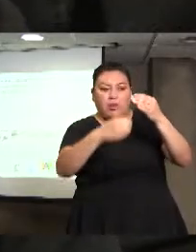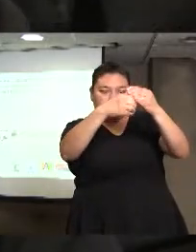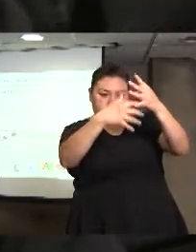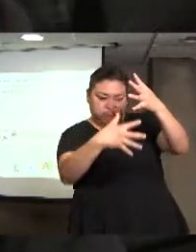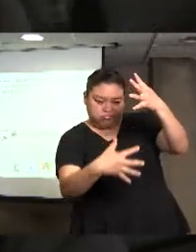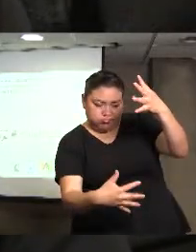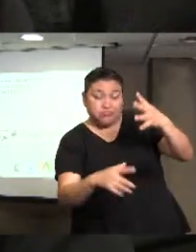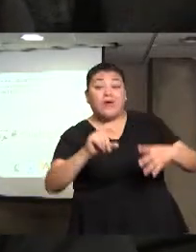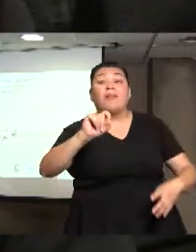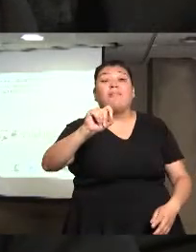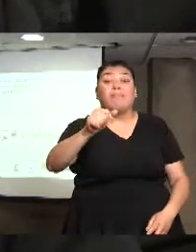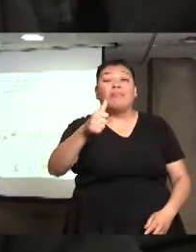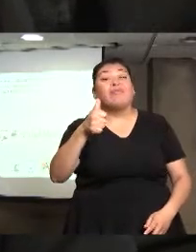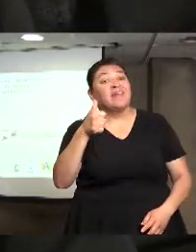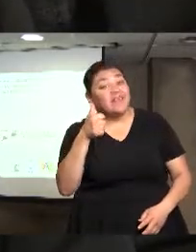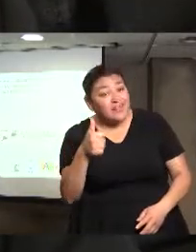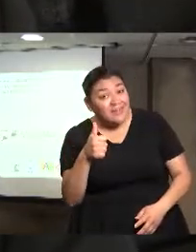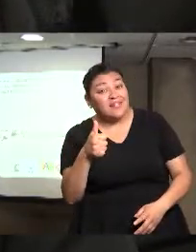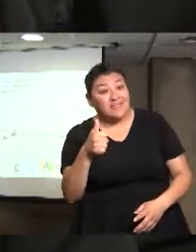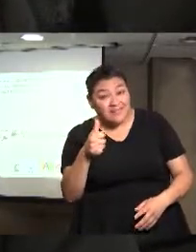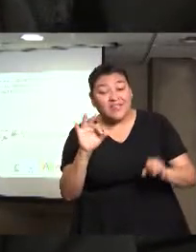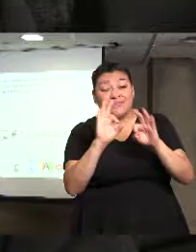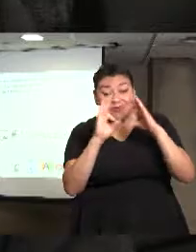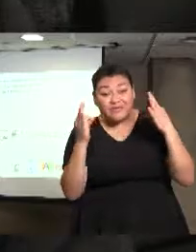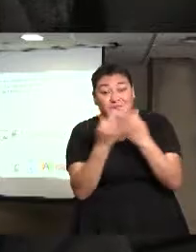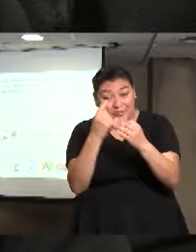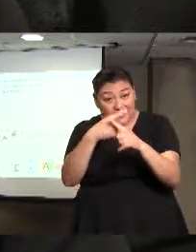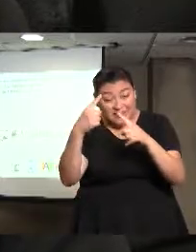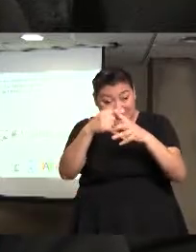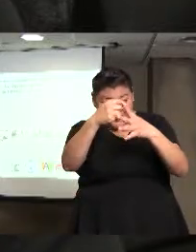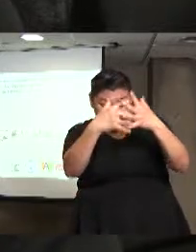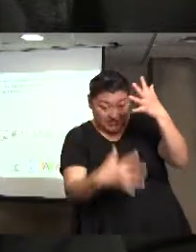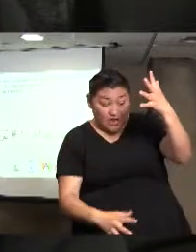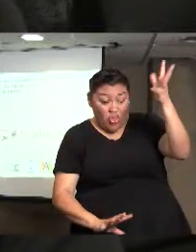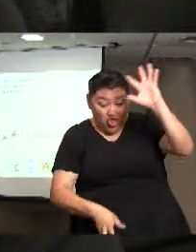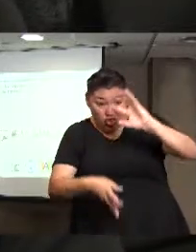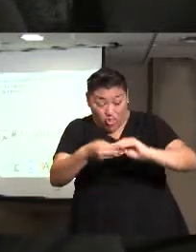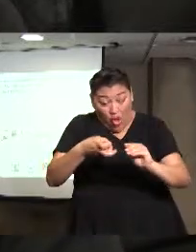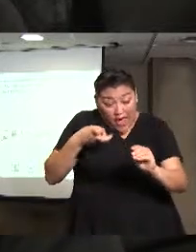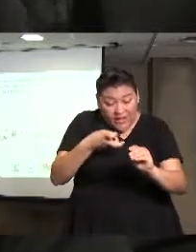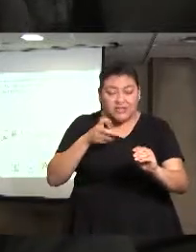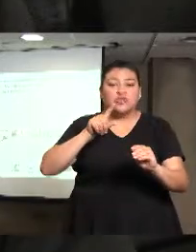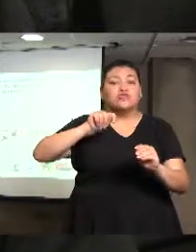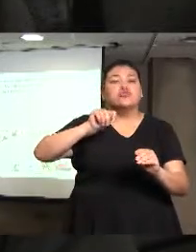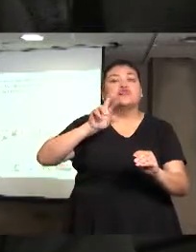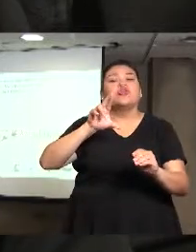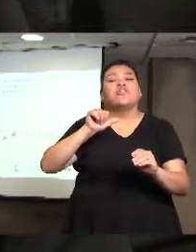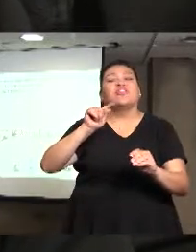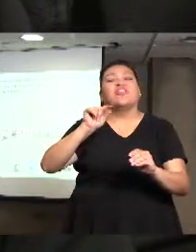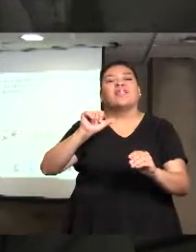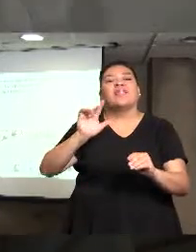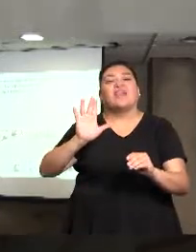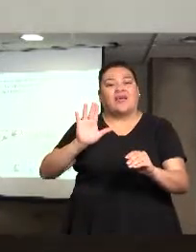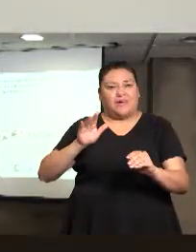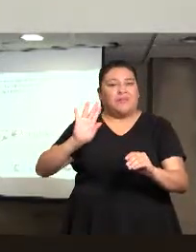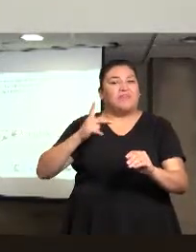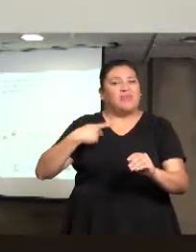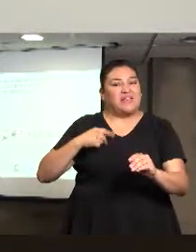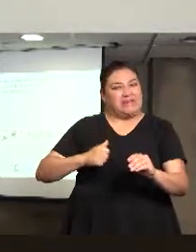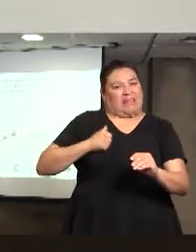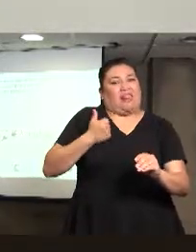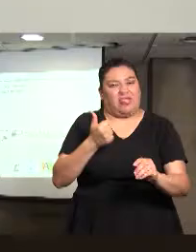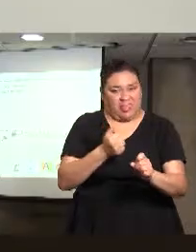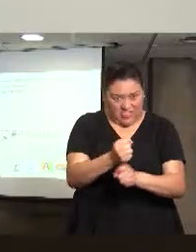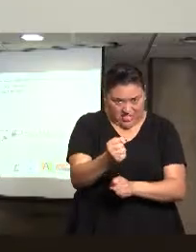tipos penales, entonces es complejo, hacer un comparativo, un comparativo entre unos y otros, porque en México, lo que se hizo